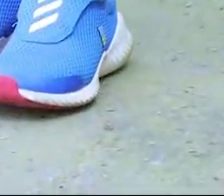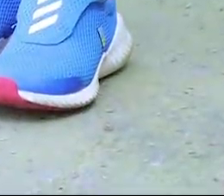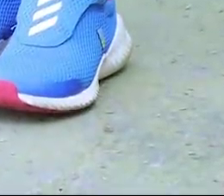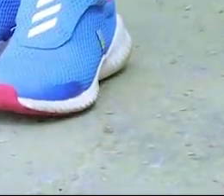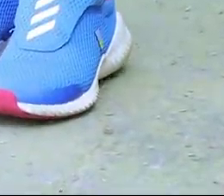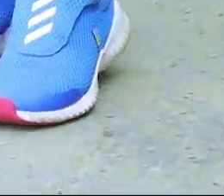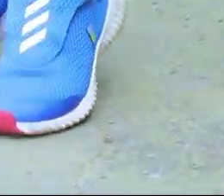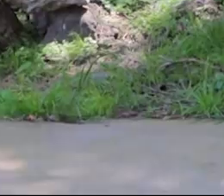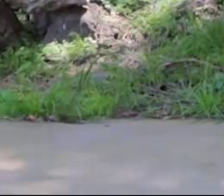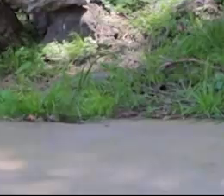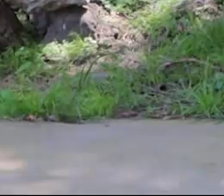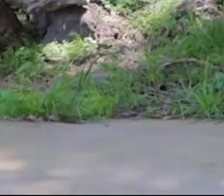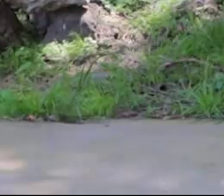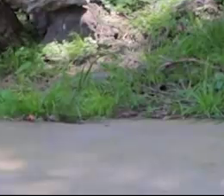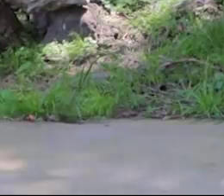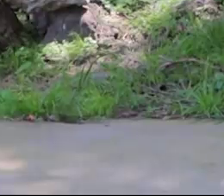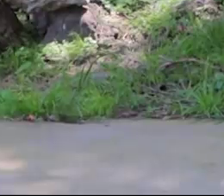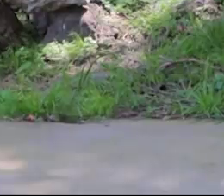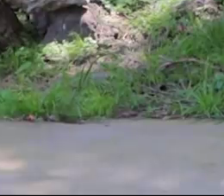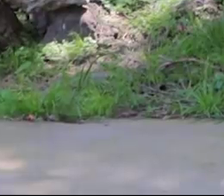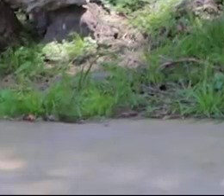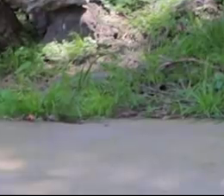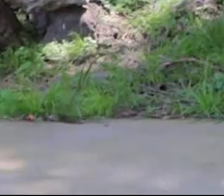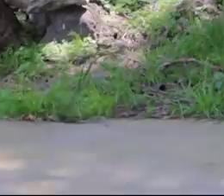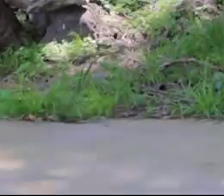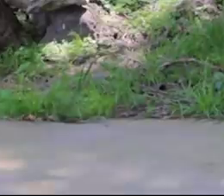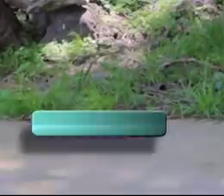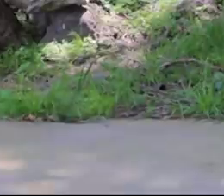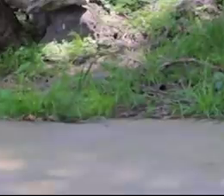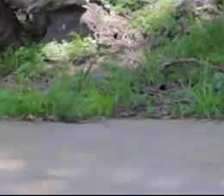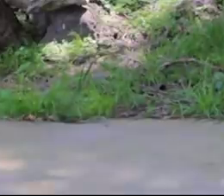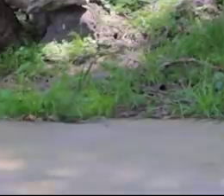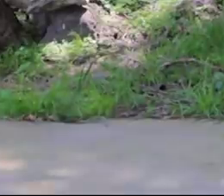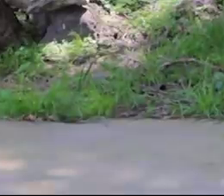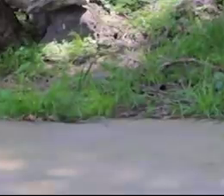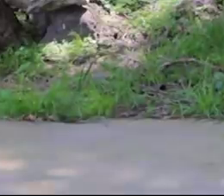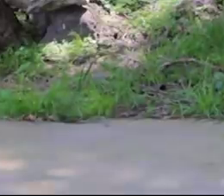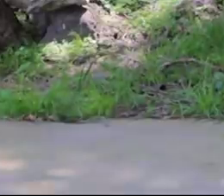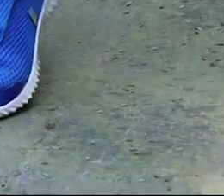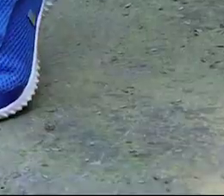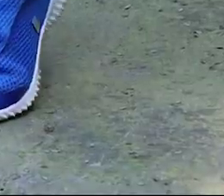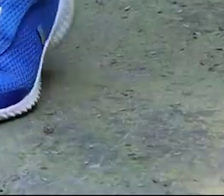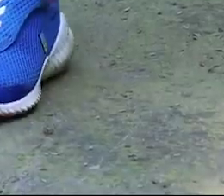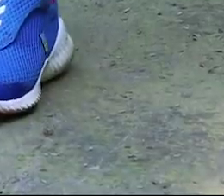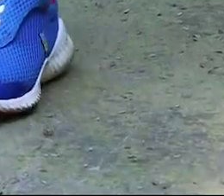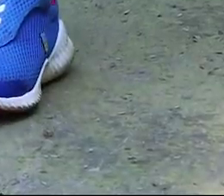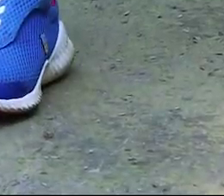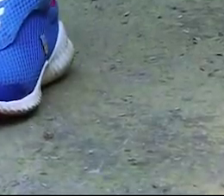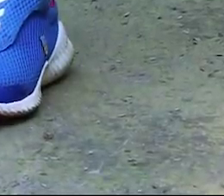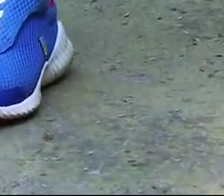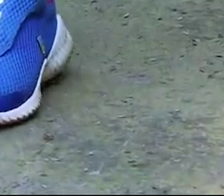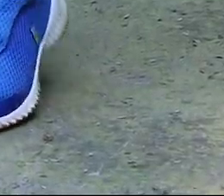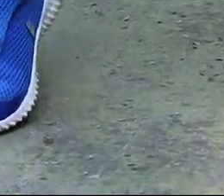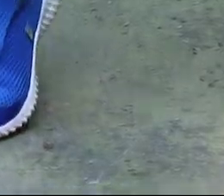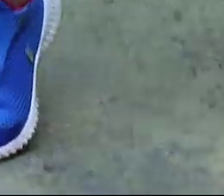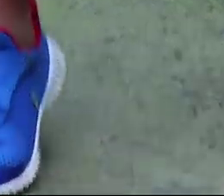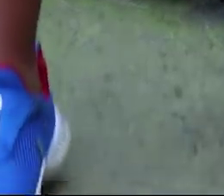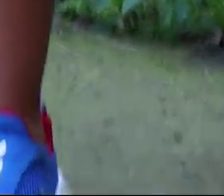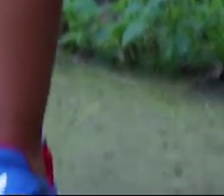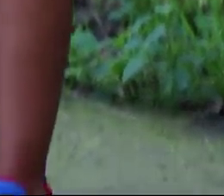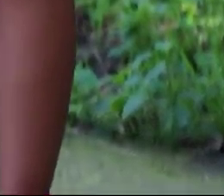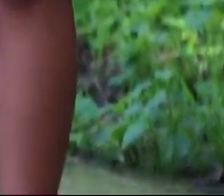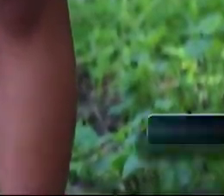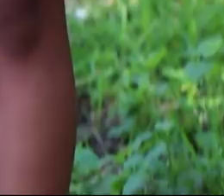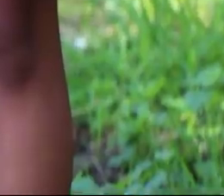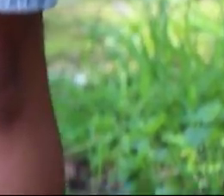rodillas. Bien. Otra más. Perfecto. Ahí está bien. Muy bien. elevamos los talones.